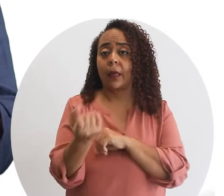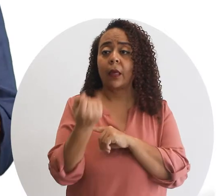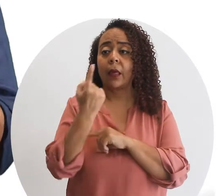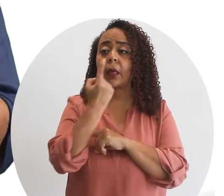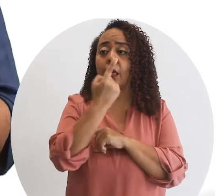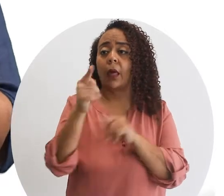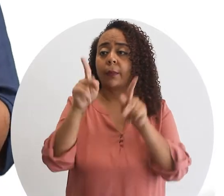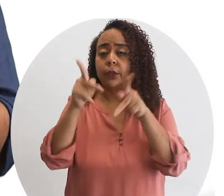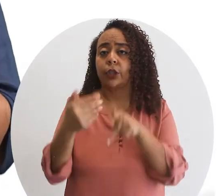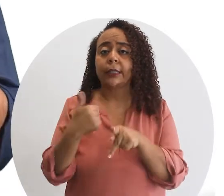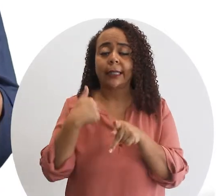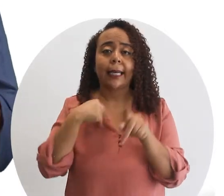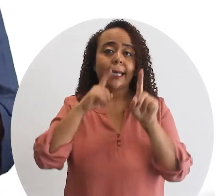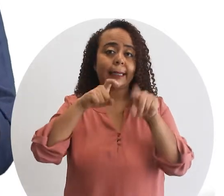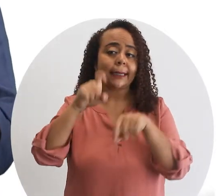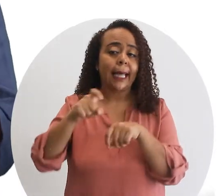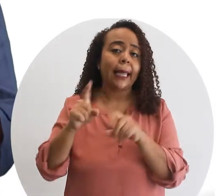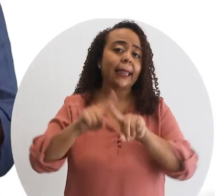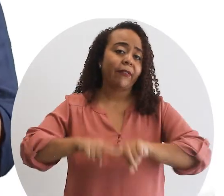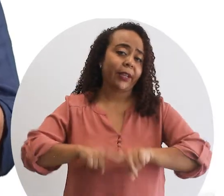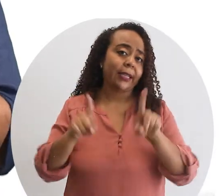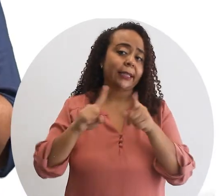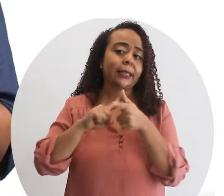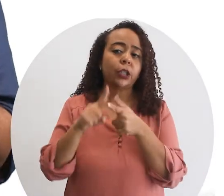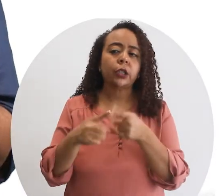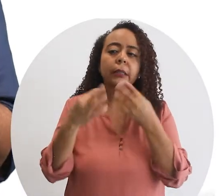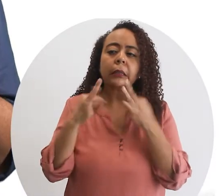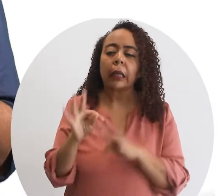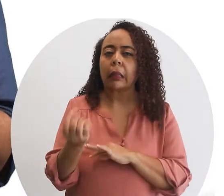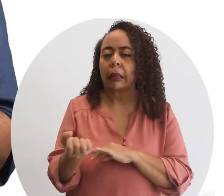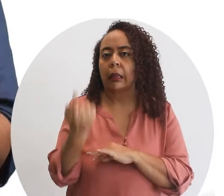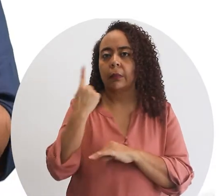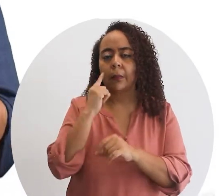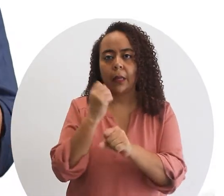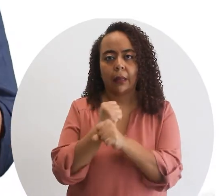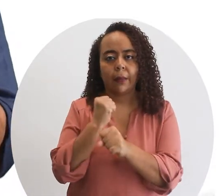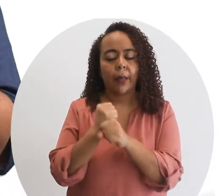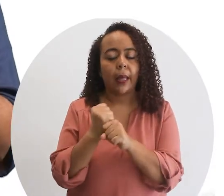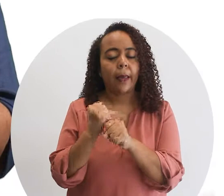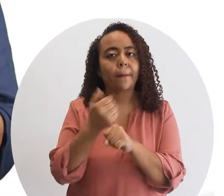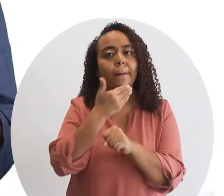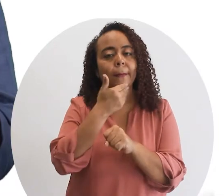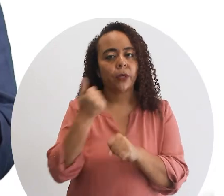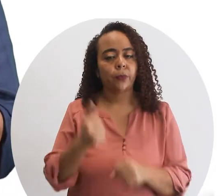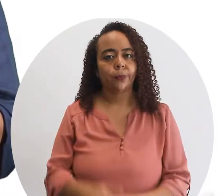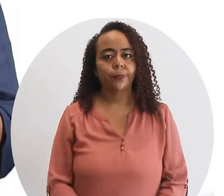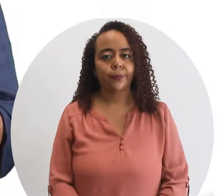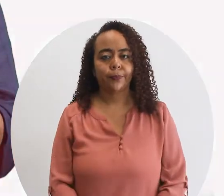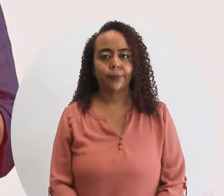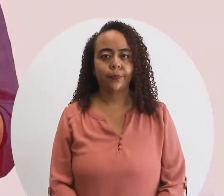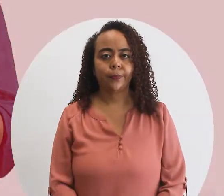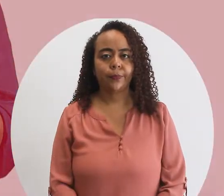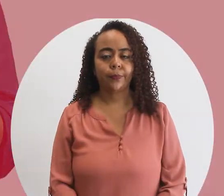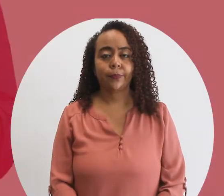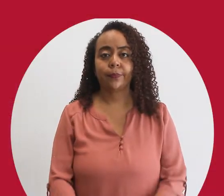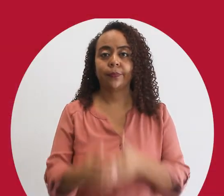entiende que cada persona tiene necesidades diferentes así que intenta entenderlo para trabajar aún mejor en equipo